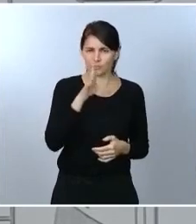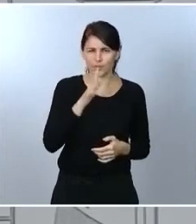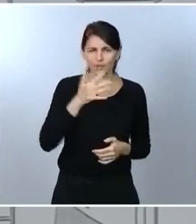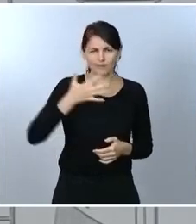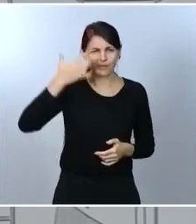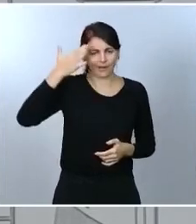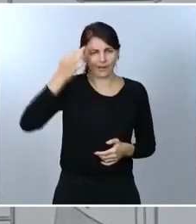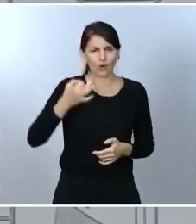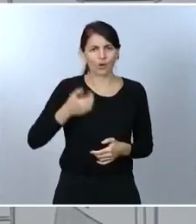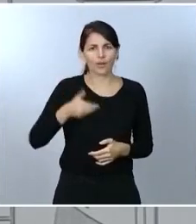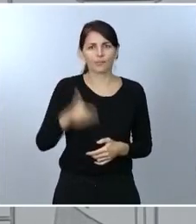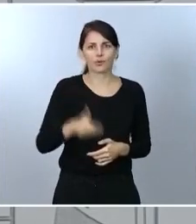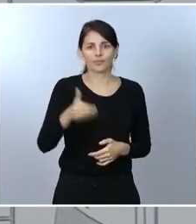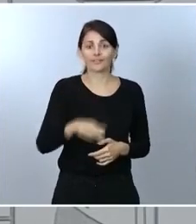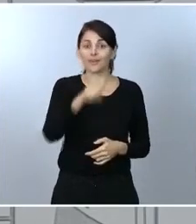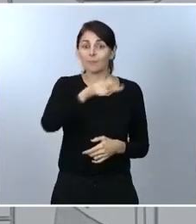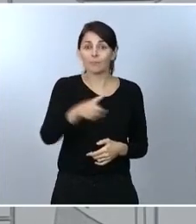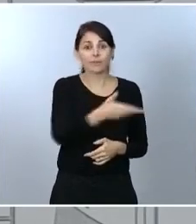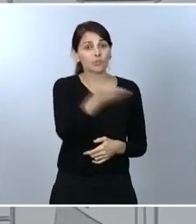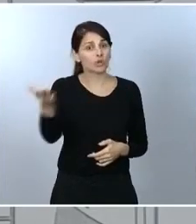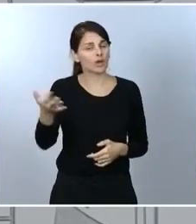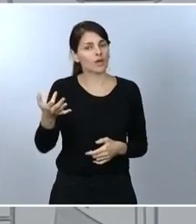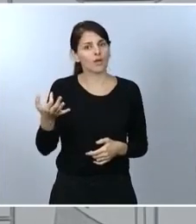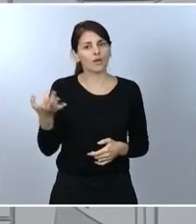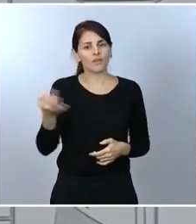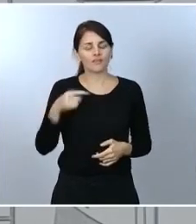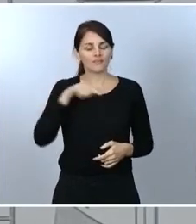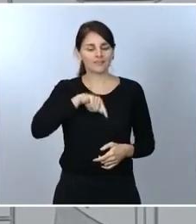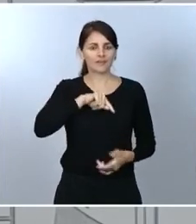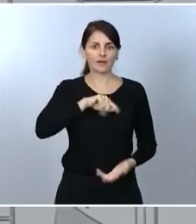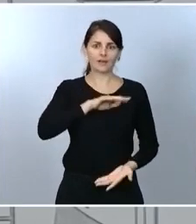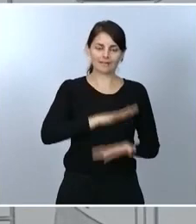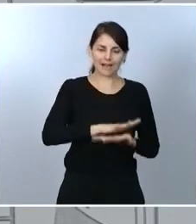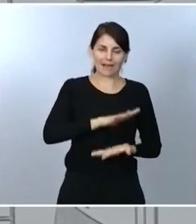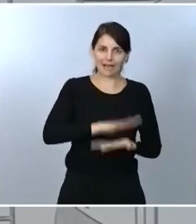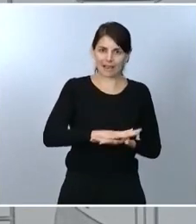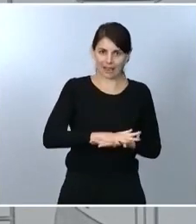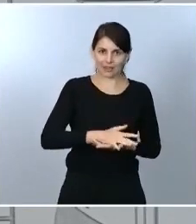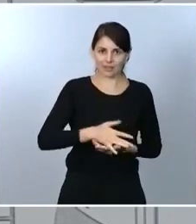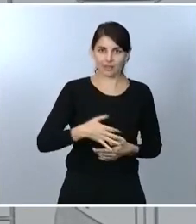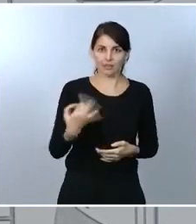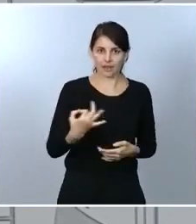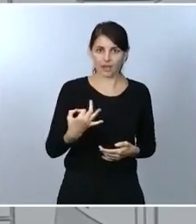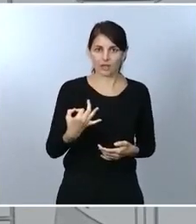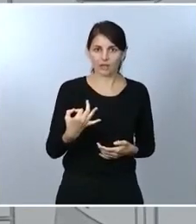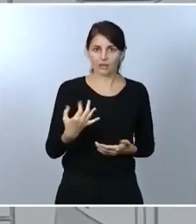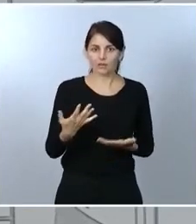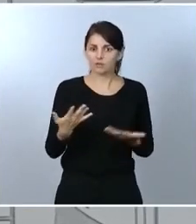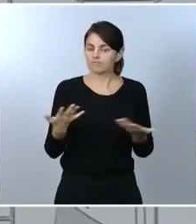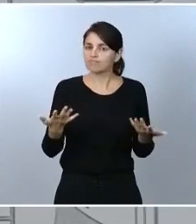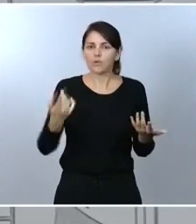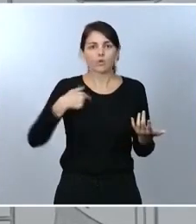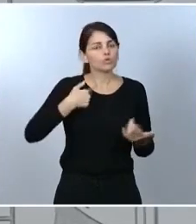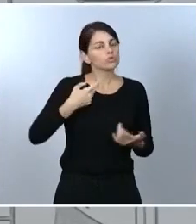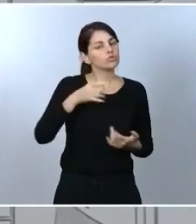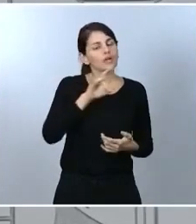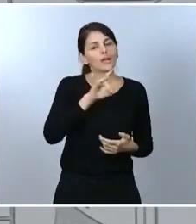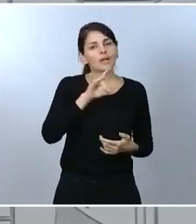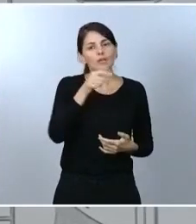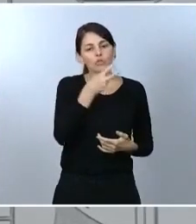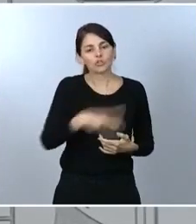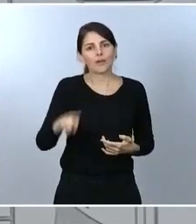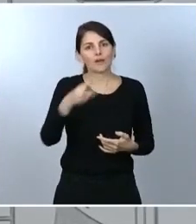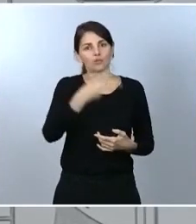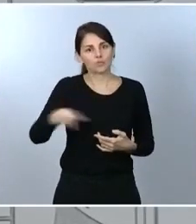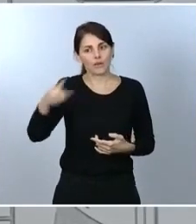la tranquilidad, también las fuerzas parlamentarias, de que esa rendición de cuentas se va a dar, se va a dar quincenalmente por parte del Ministerio de Sanidad